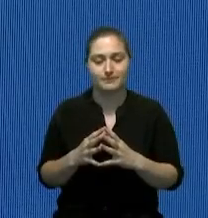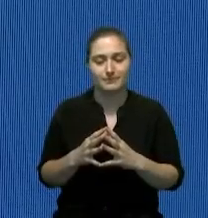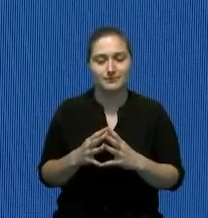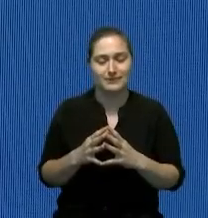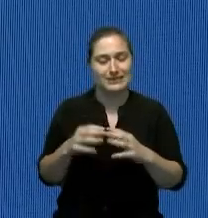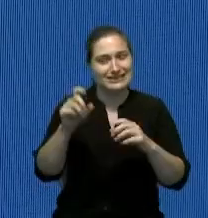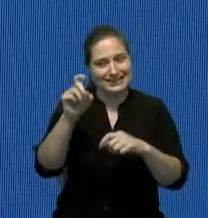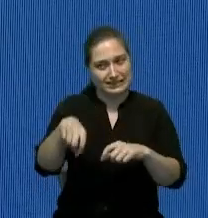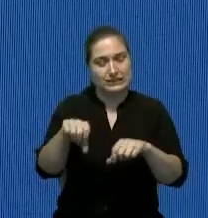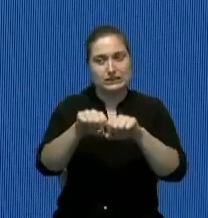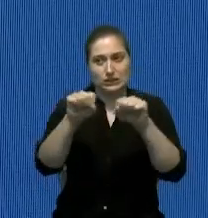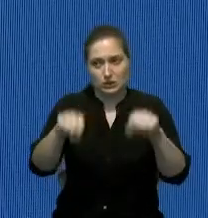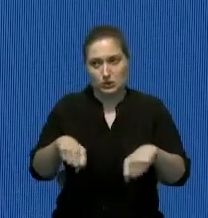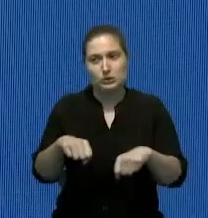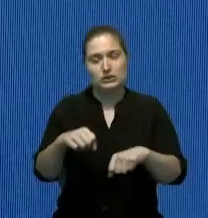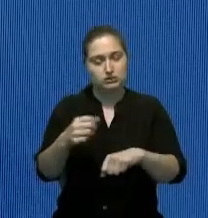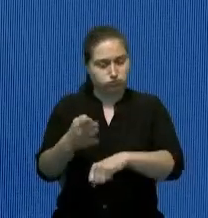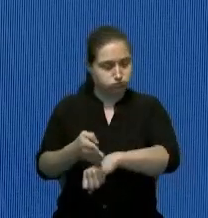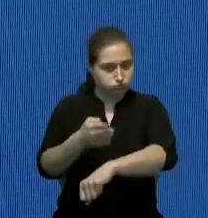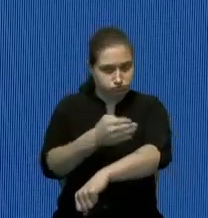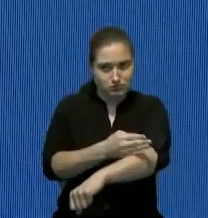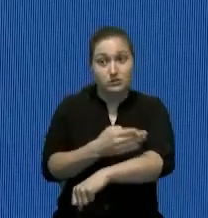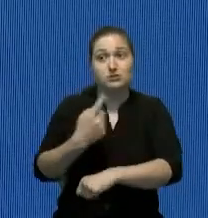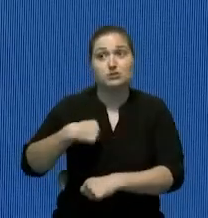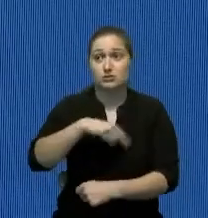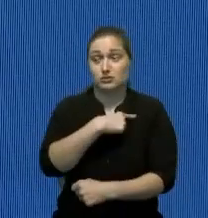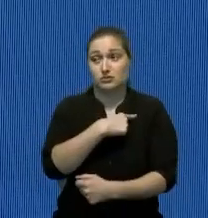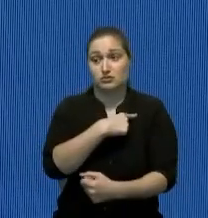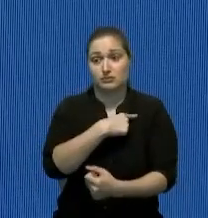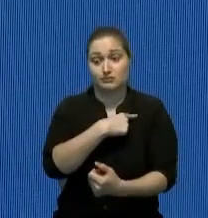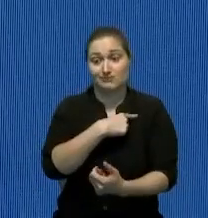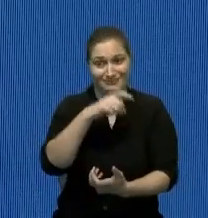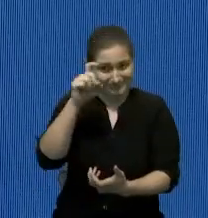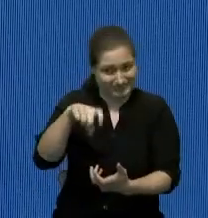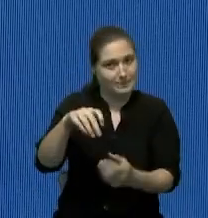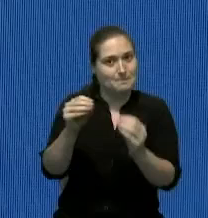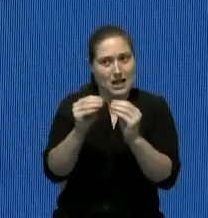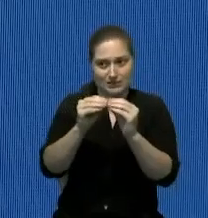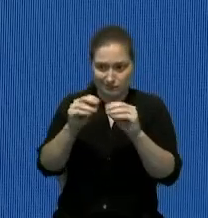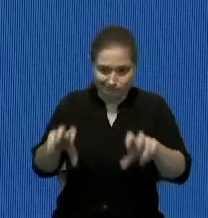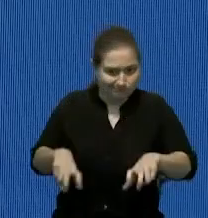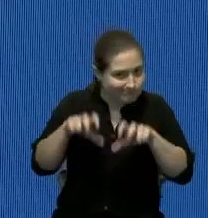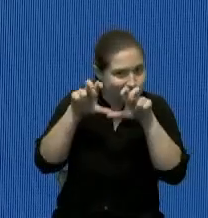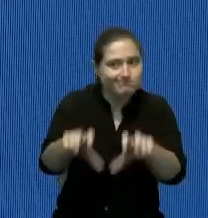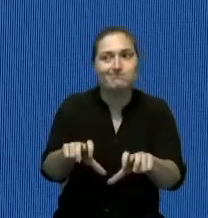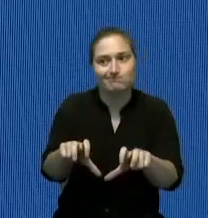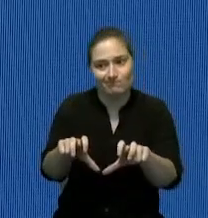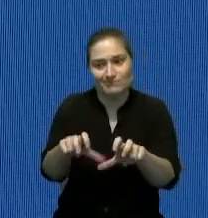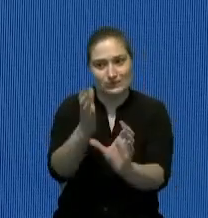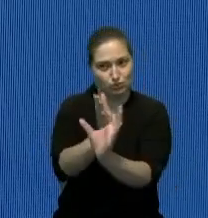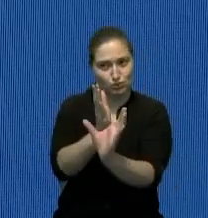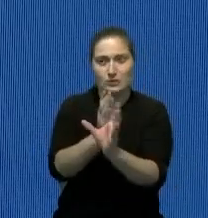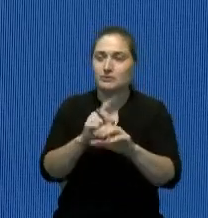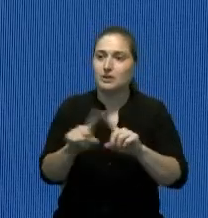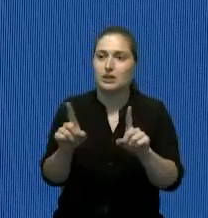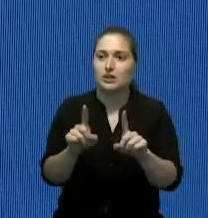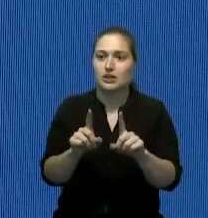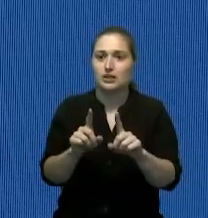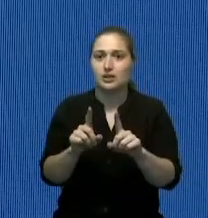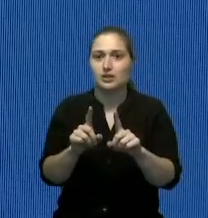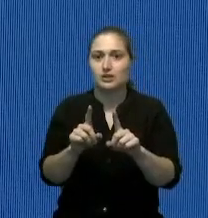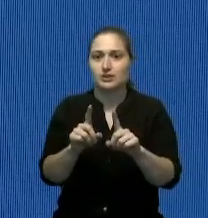a pesar de que siempre necesitamos en cualquier orden tener mayor inversión las acciones de